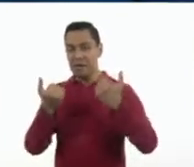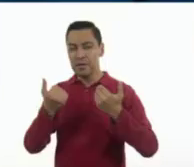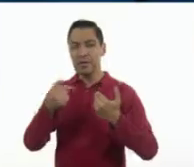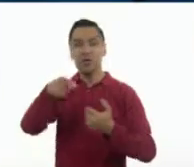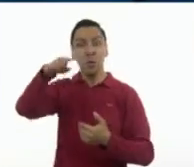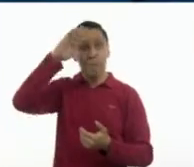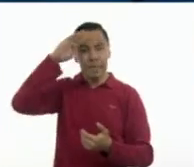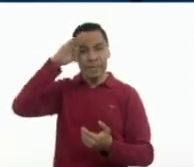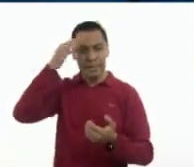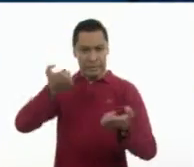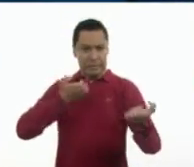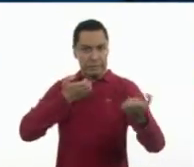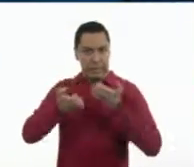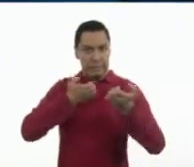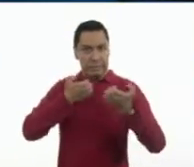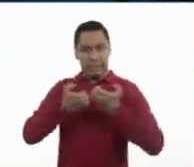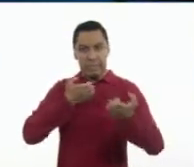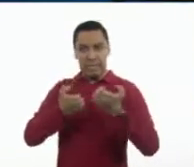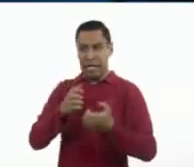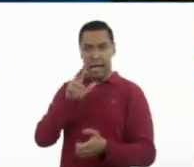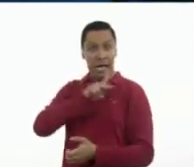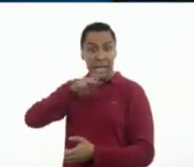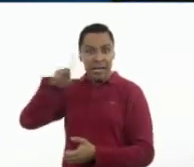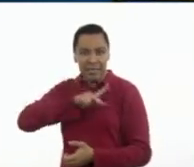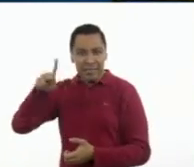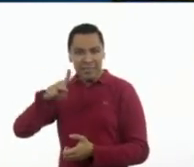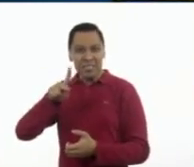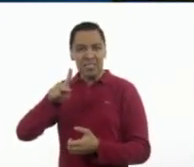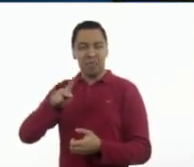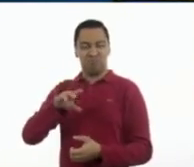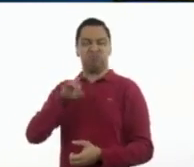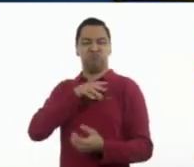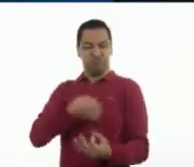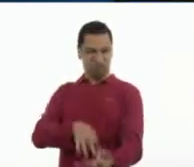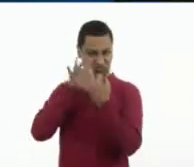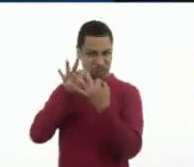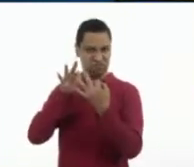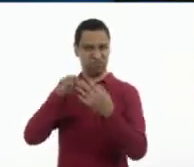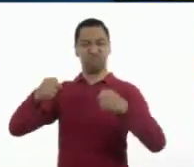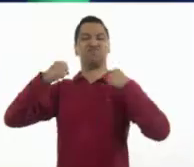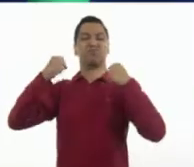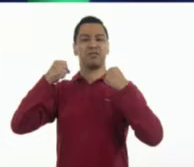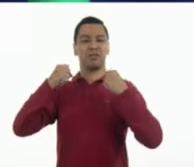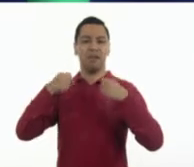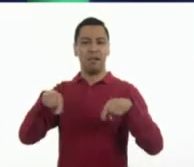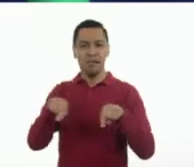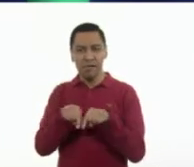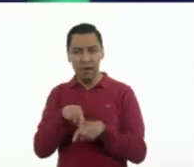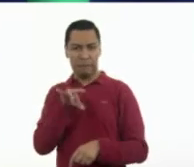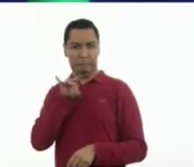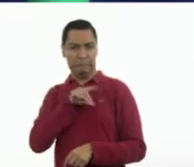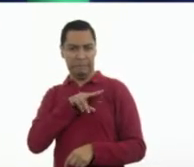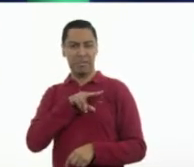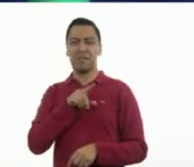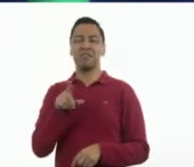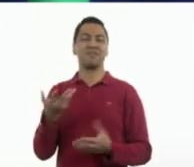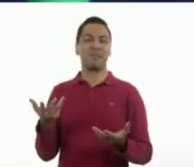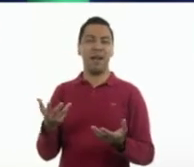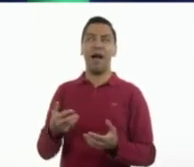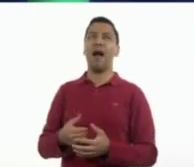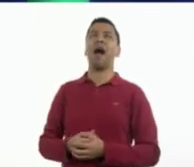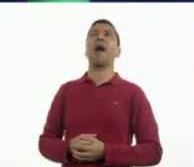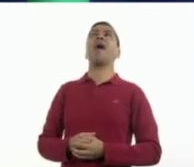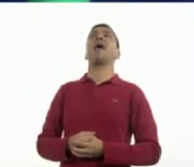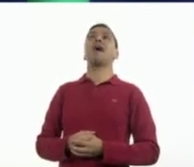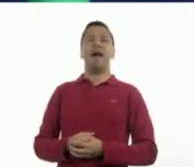que si entrenan de esta manera, serán más atrevidas y seguras de sí mismas. Bueno, nunca, nunca, nunca lo había analizado de esa